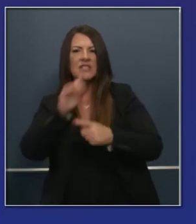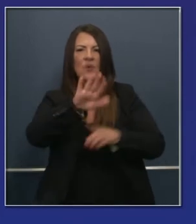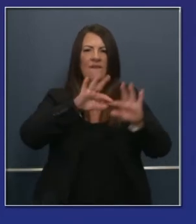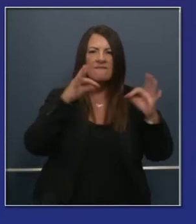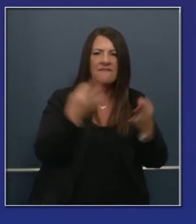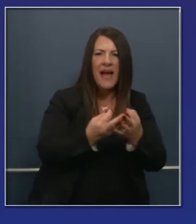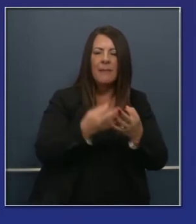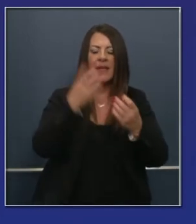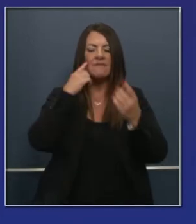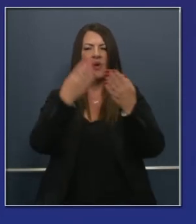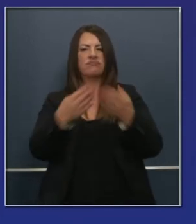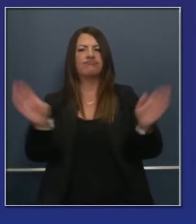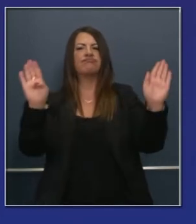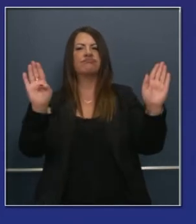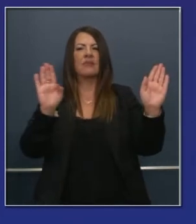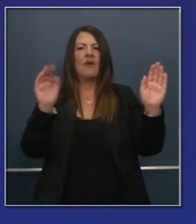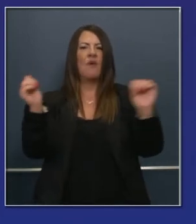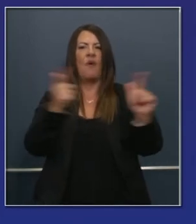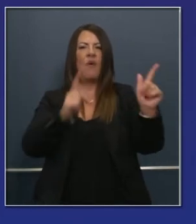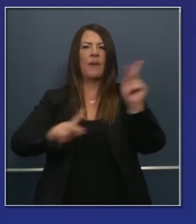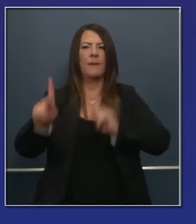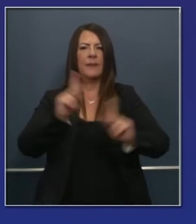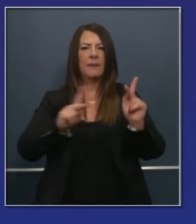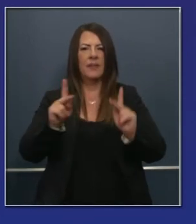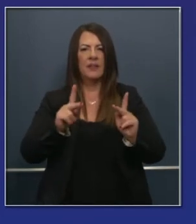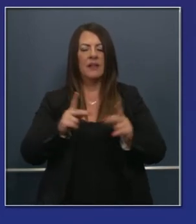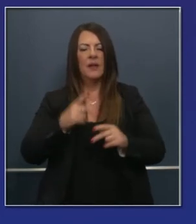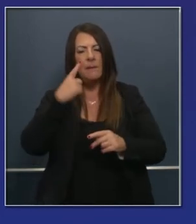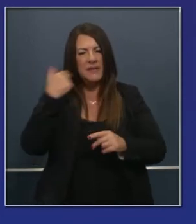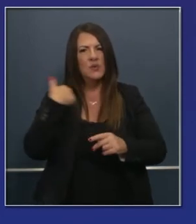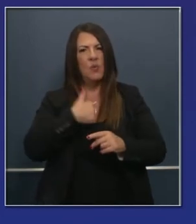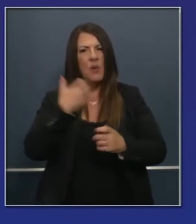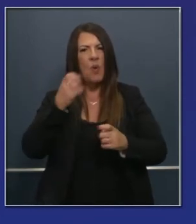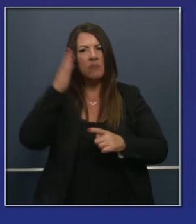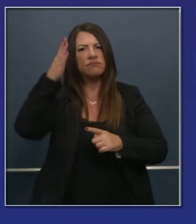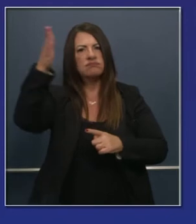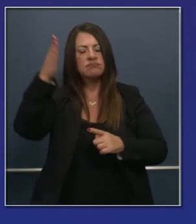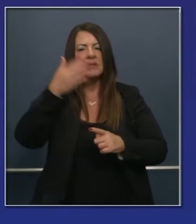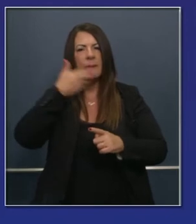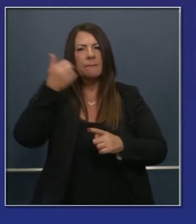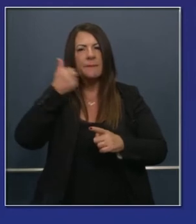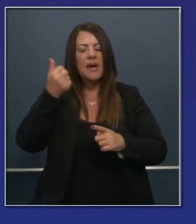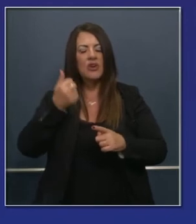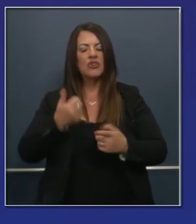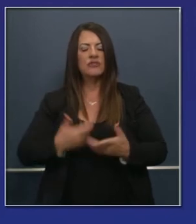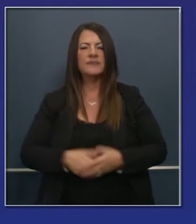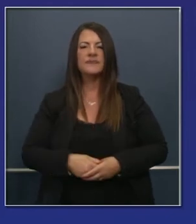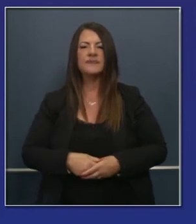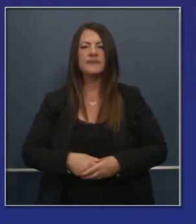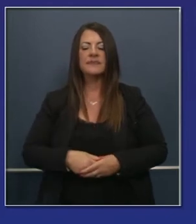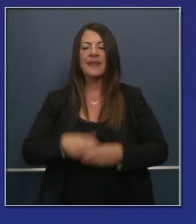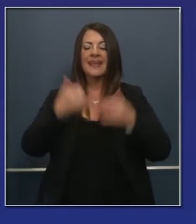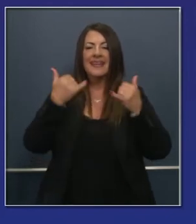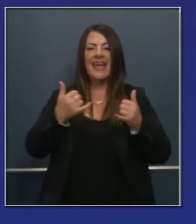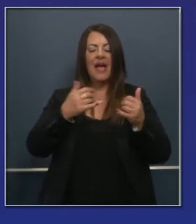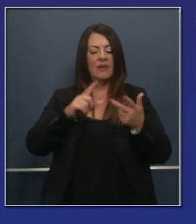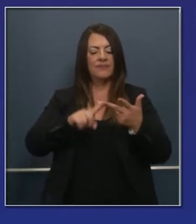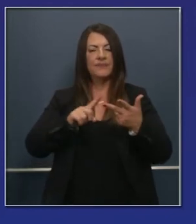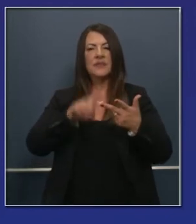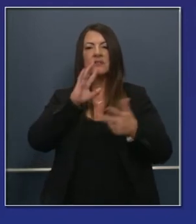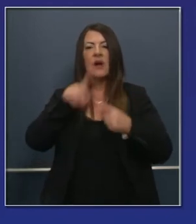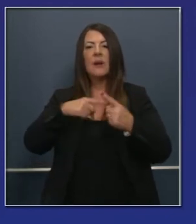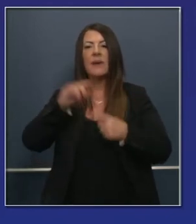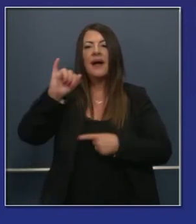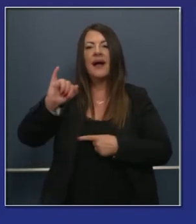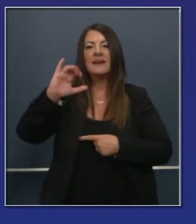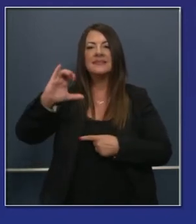seres queridos y la comunidad en general tratando de reconstruir todo después de la pandemia. La capacidad de camas en cuidado